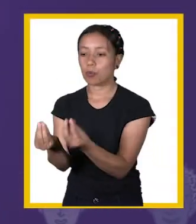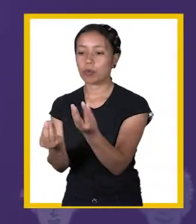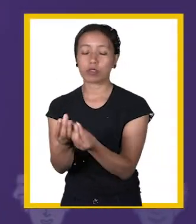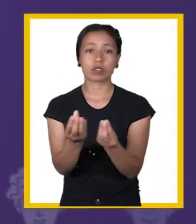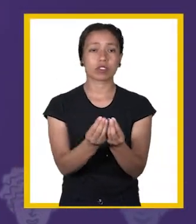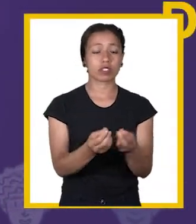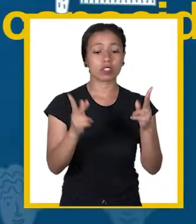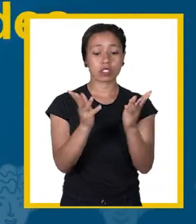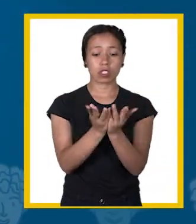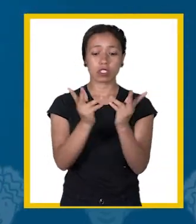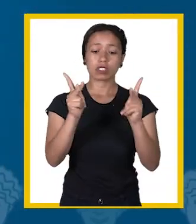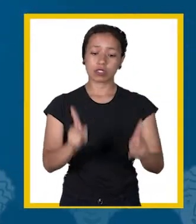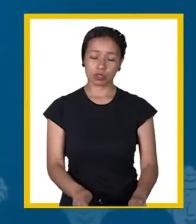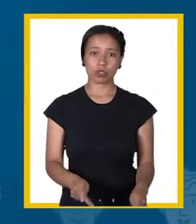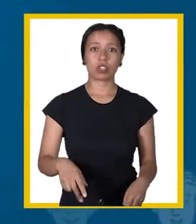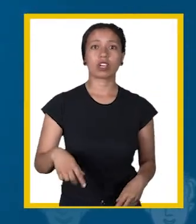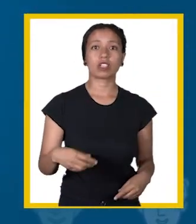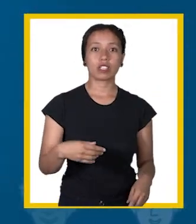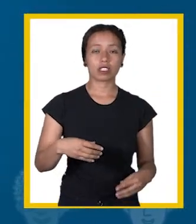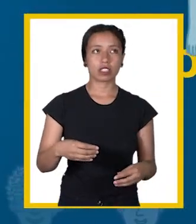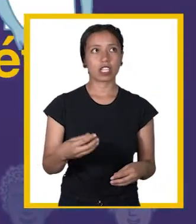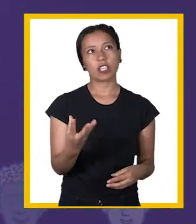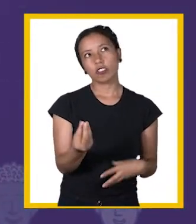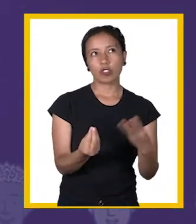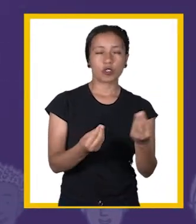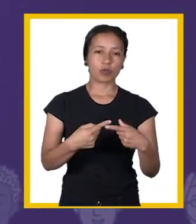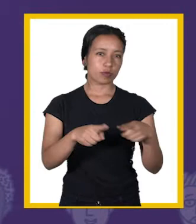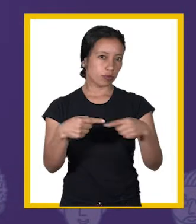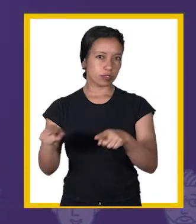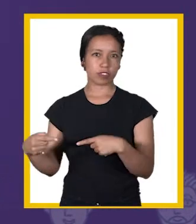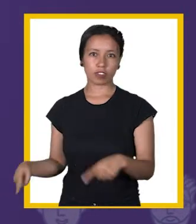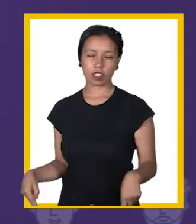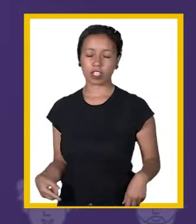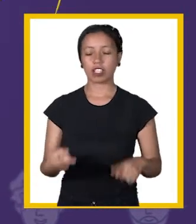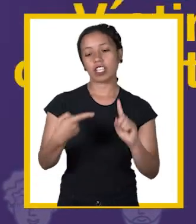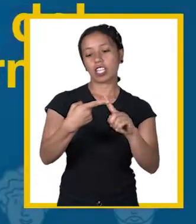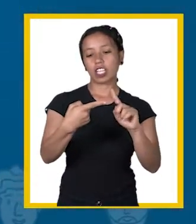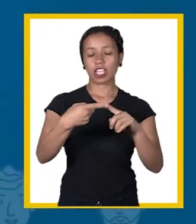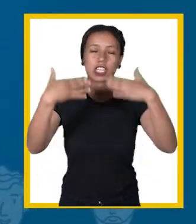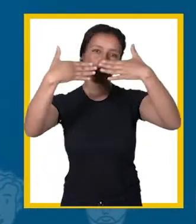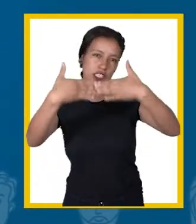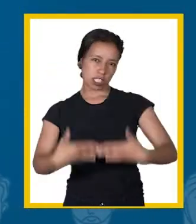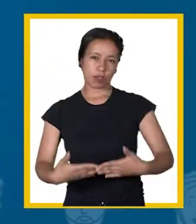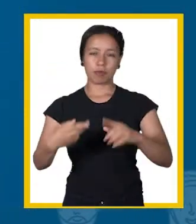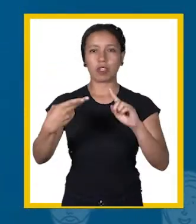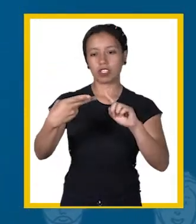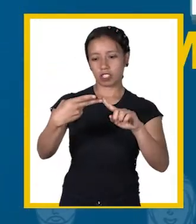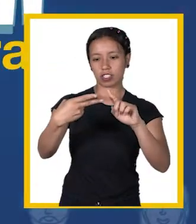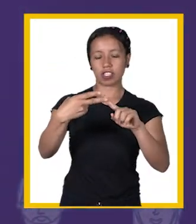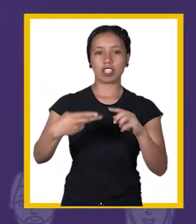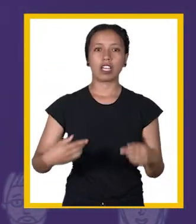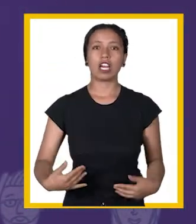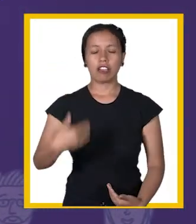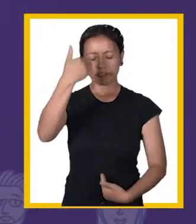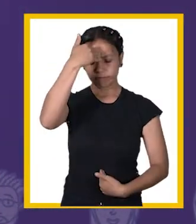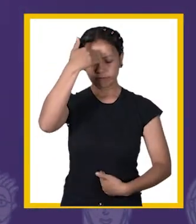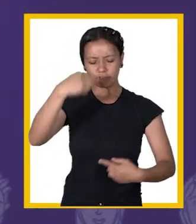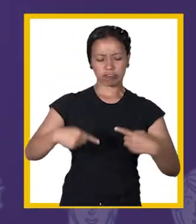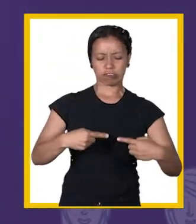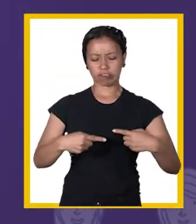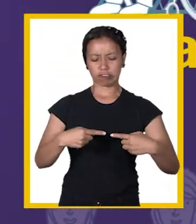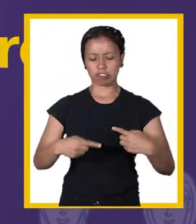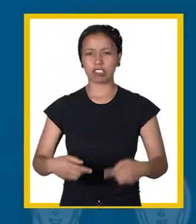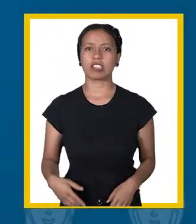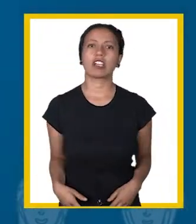sesionales, discapacidades, grupos étnicos, víctimas de conflictos armados, migrantes y